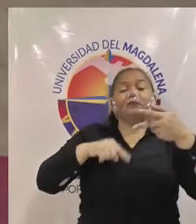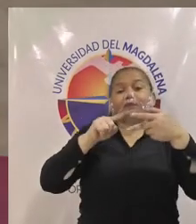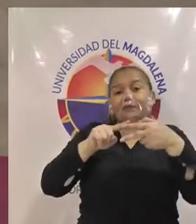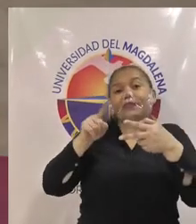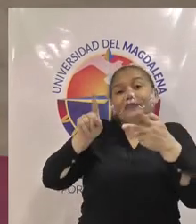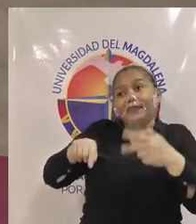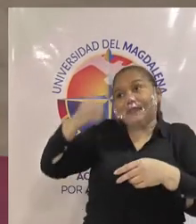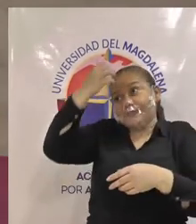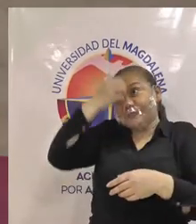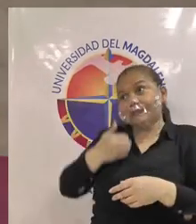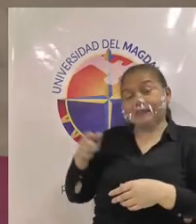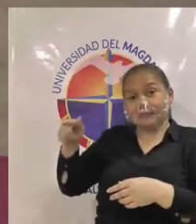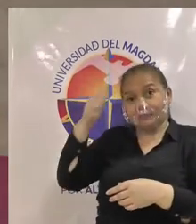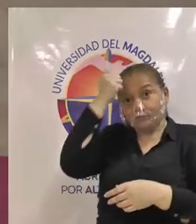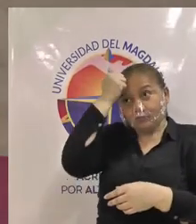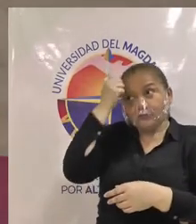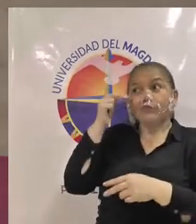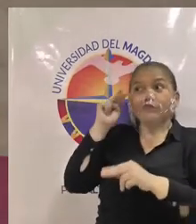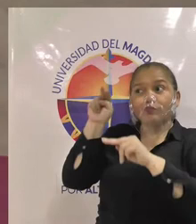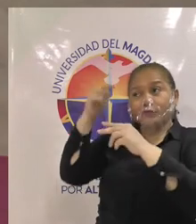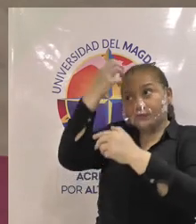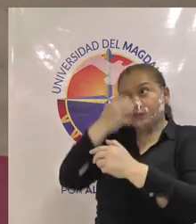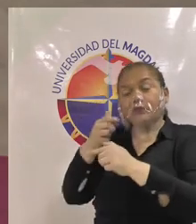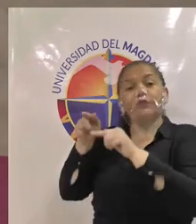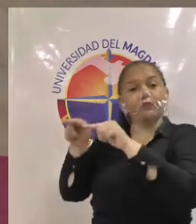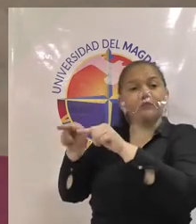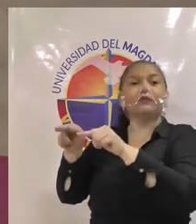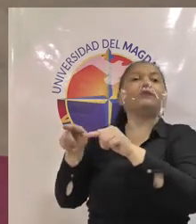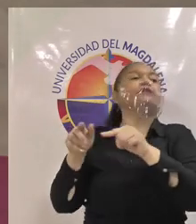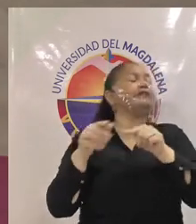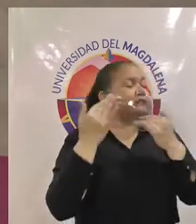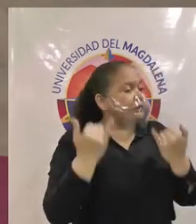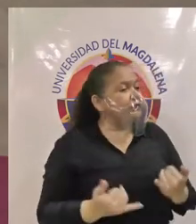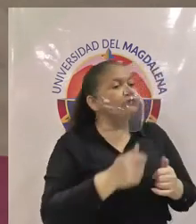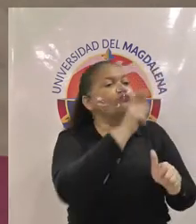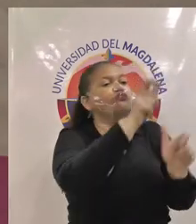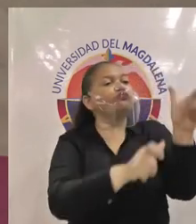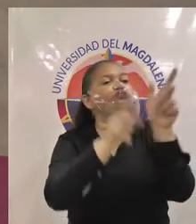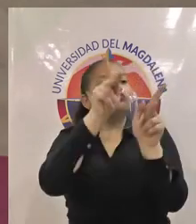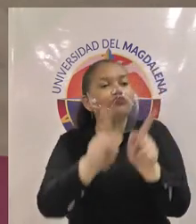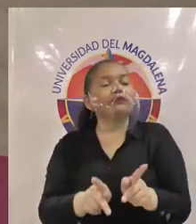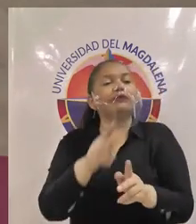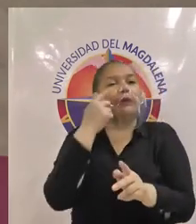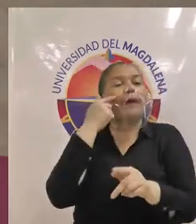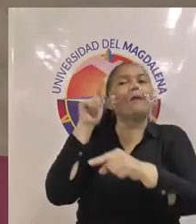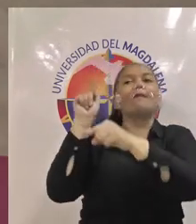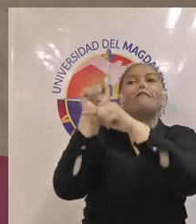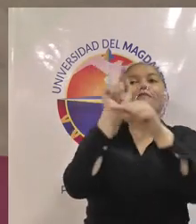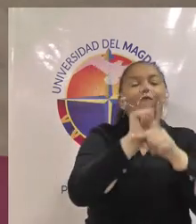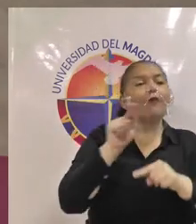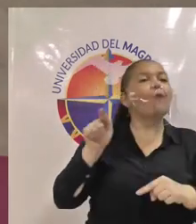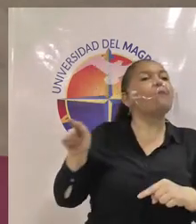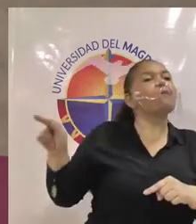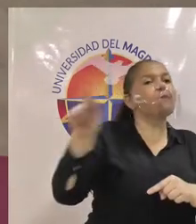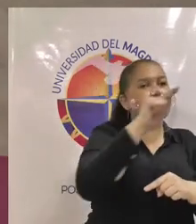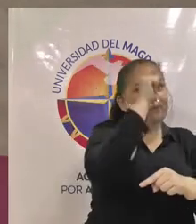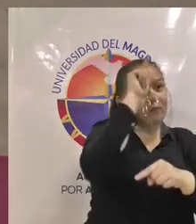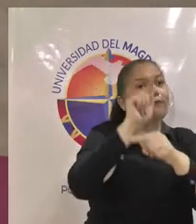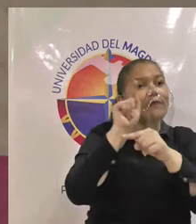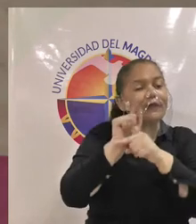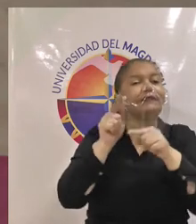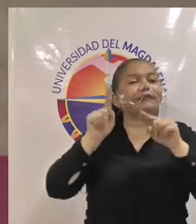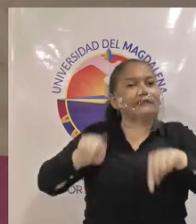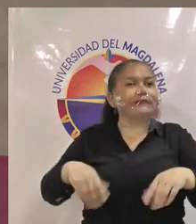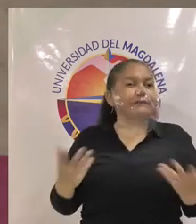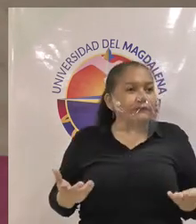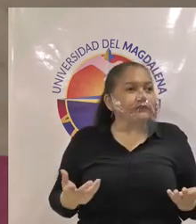sería interesante de también brindarle al estudiantado una evaluación por facultades y también por los directores de programas que